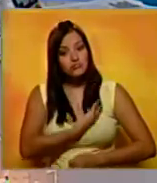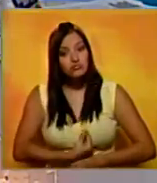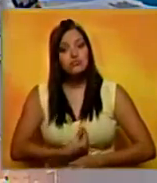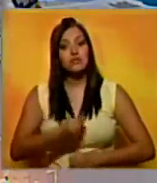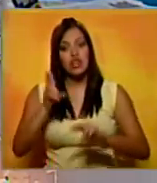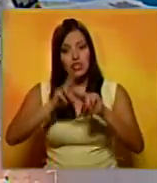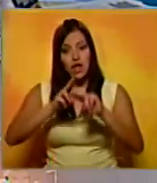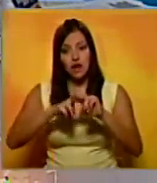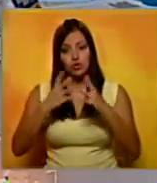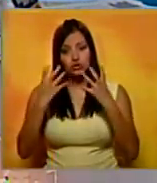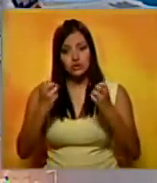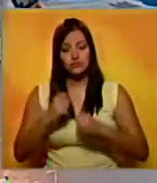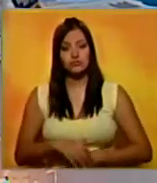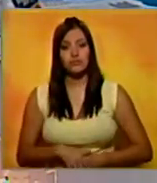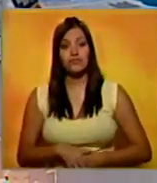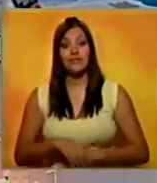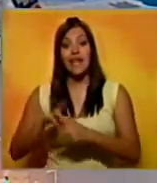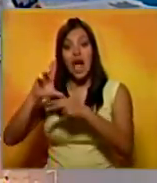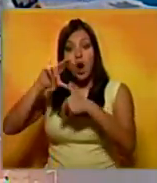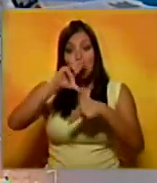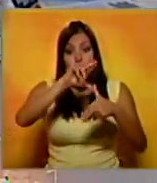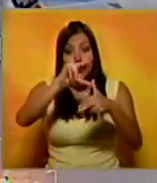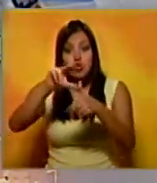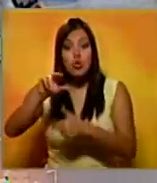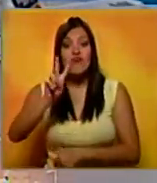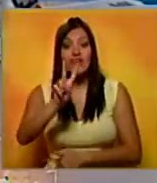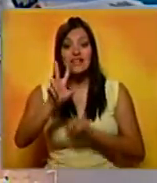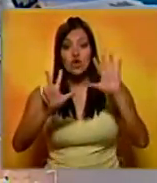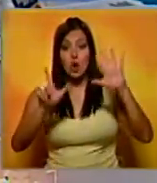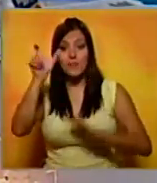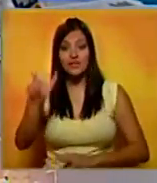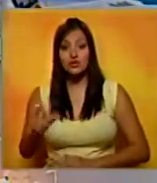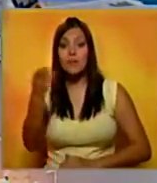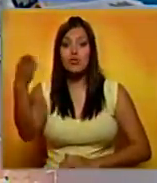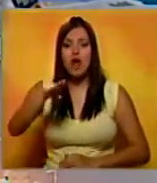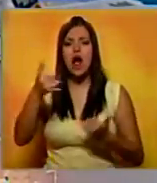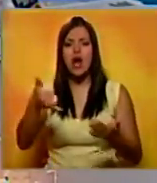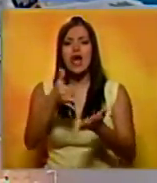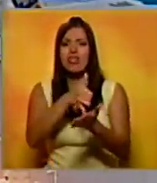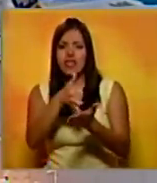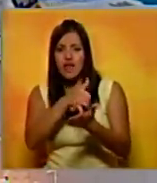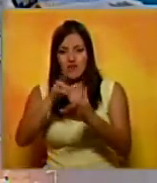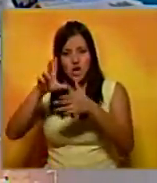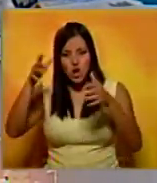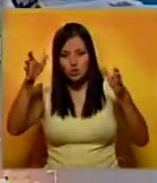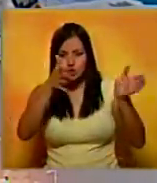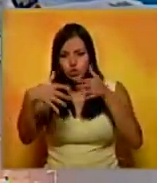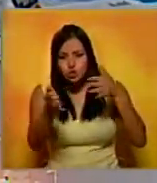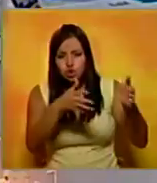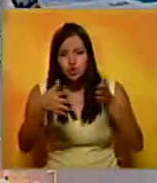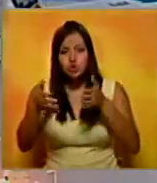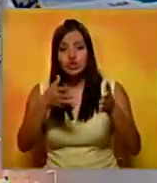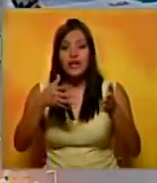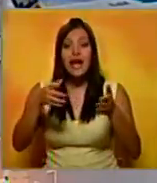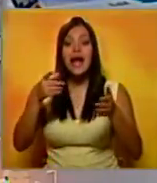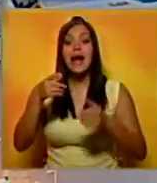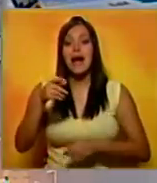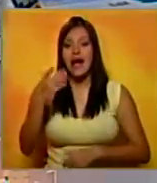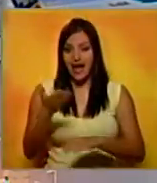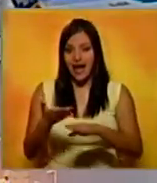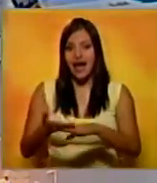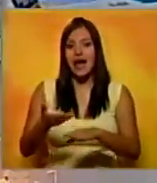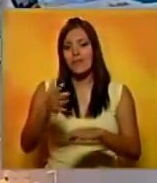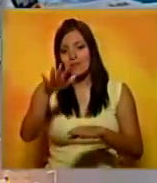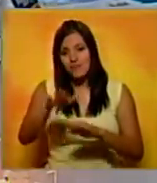El huracán Sandy, que dejó al menos 28 muertos en el Caribe, perdió intensidad en su recorrido por las Bahamas al bajar sus vientos máximos